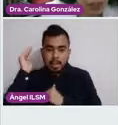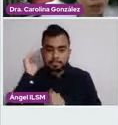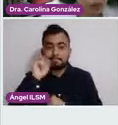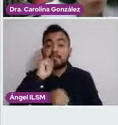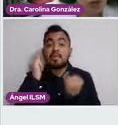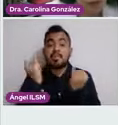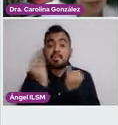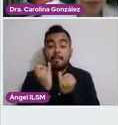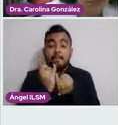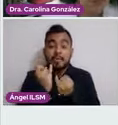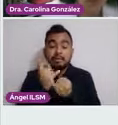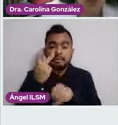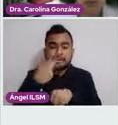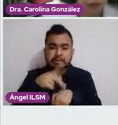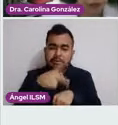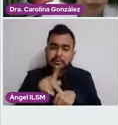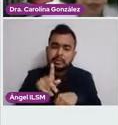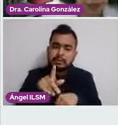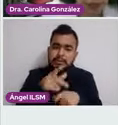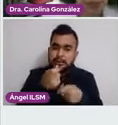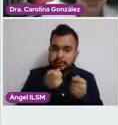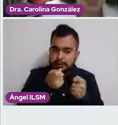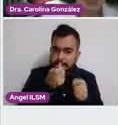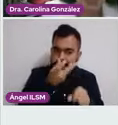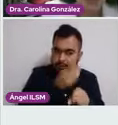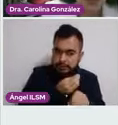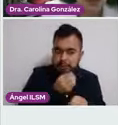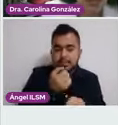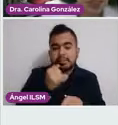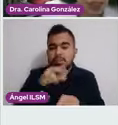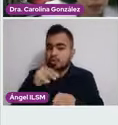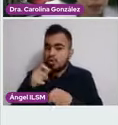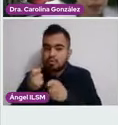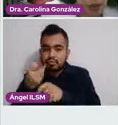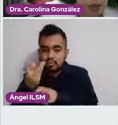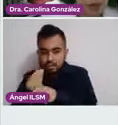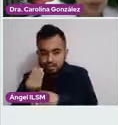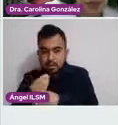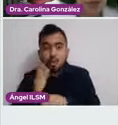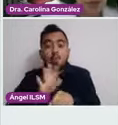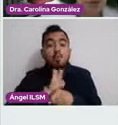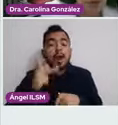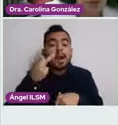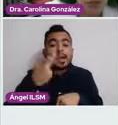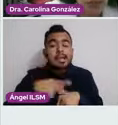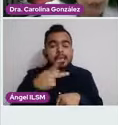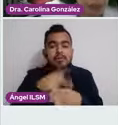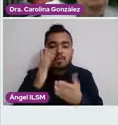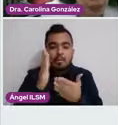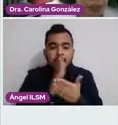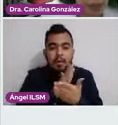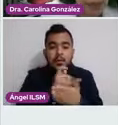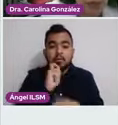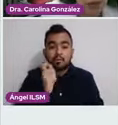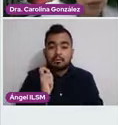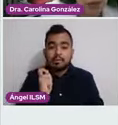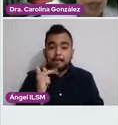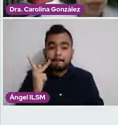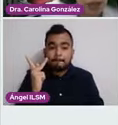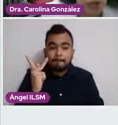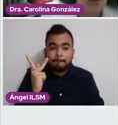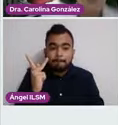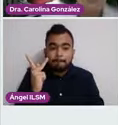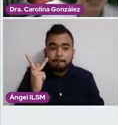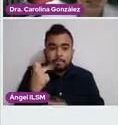factores de riesgo modificables y no modificables. Los factores de riesgo menores va a ser una menopausia temprana antes de los